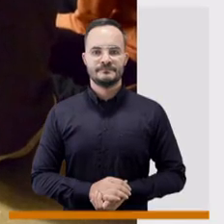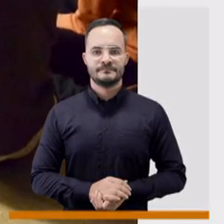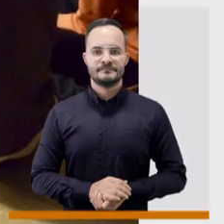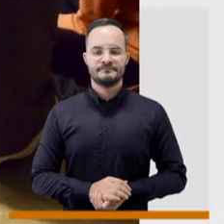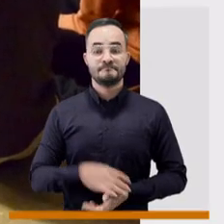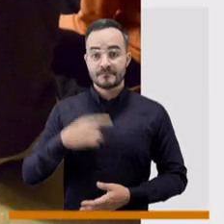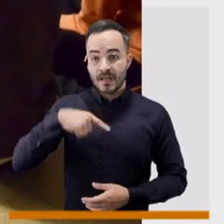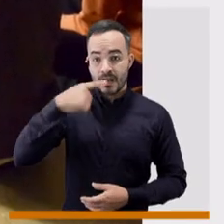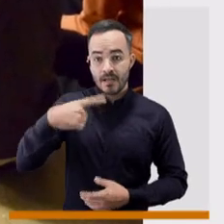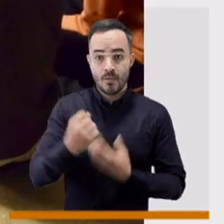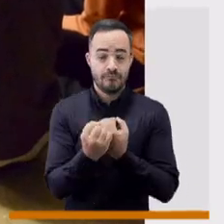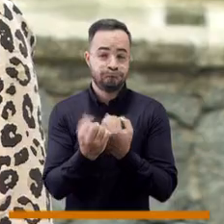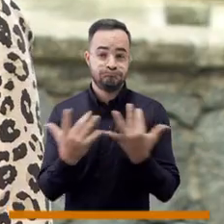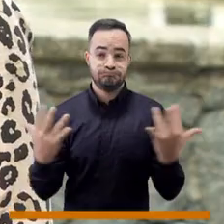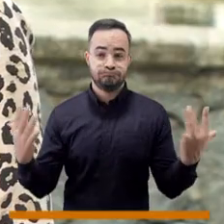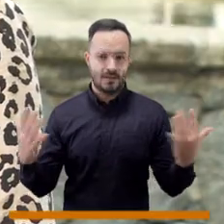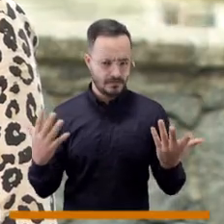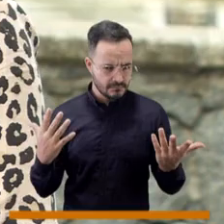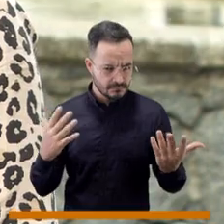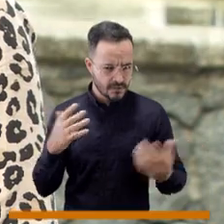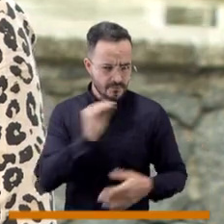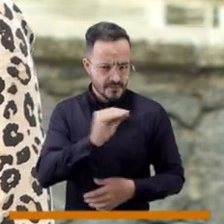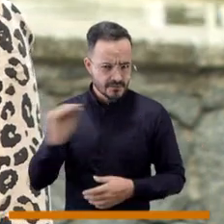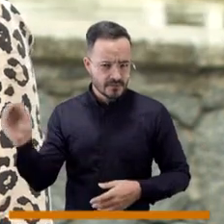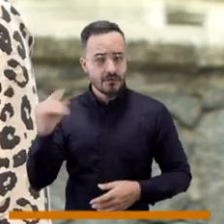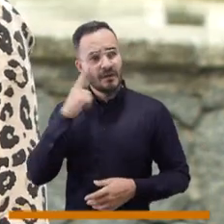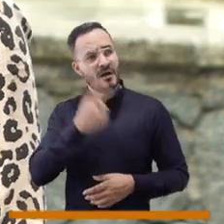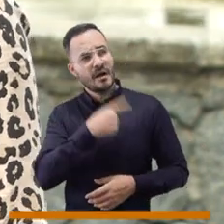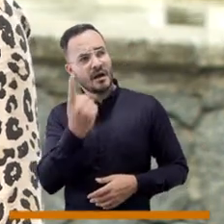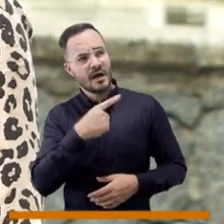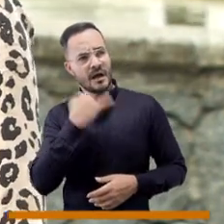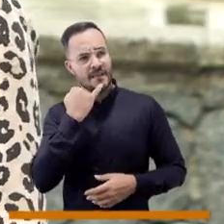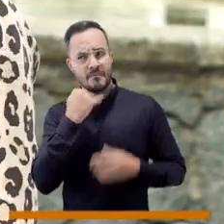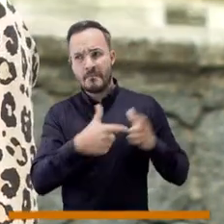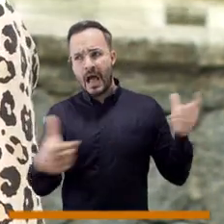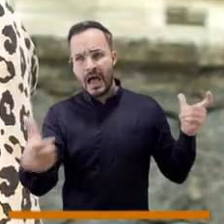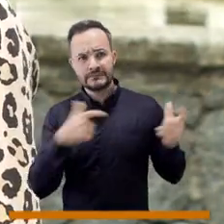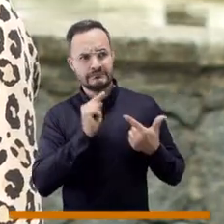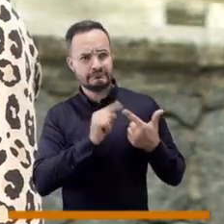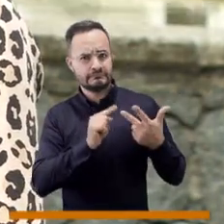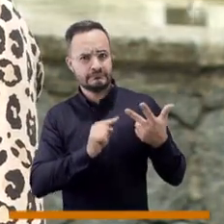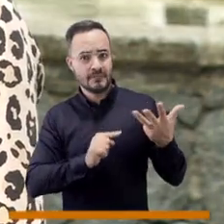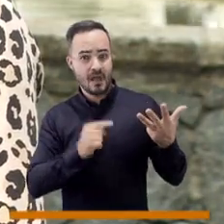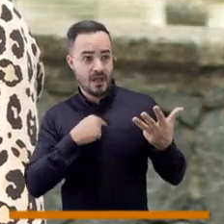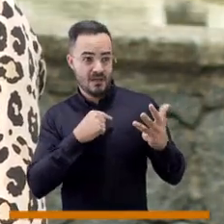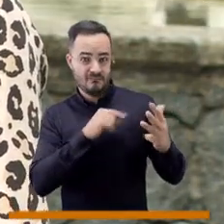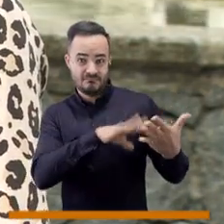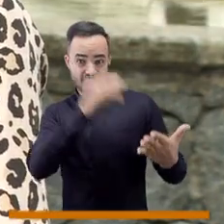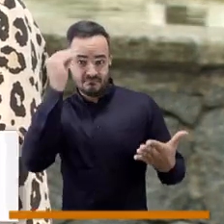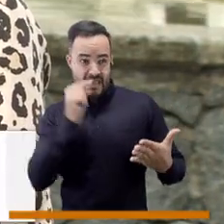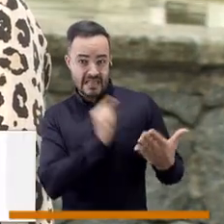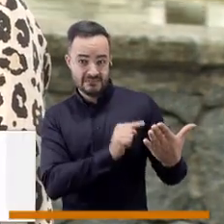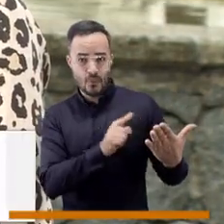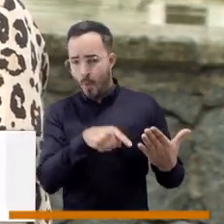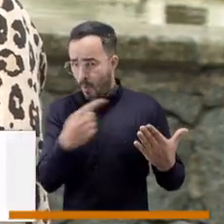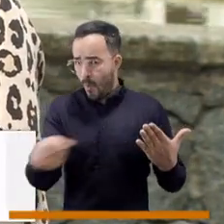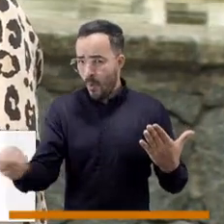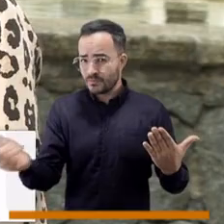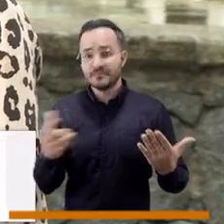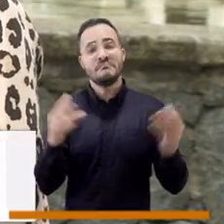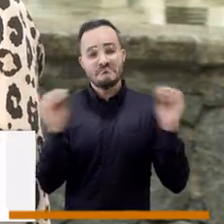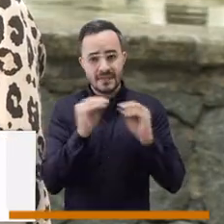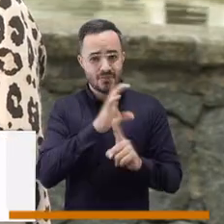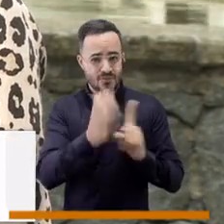El multilingüismo no solamente es para aprender los idiomas de moda, también para conservar nuestra cultura. Desde la Universidad de